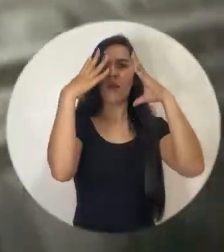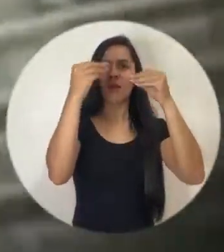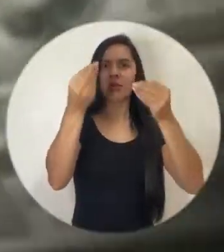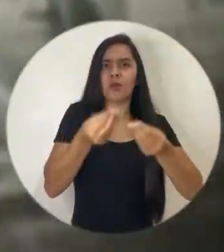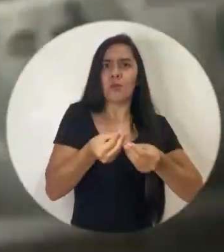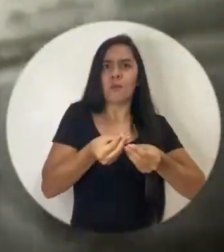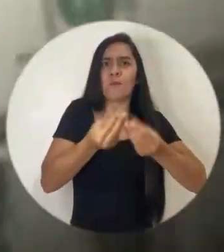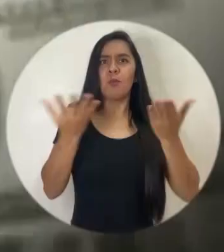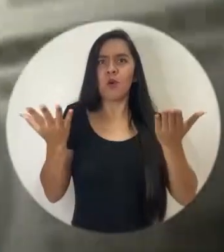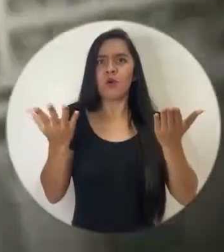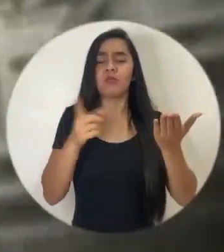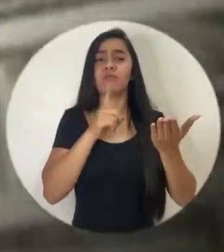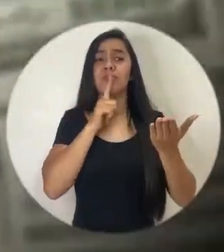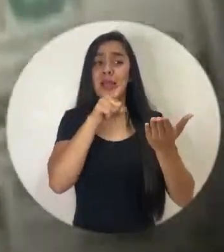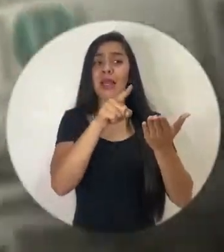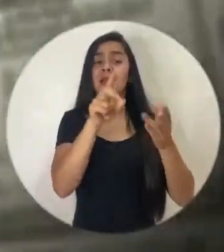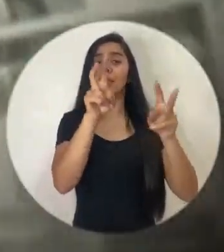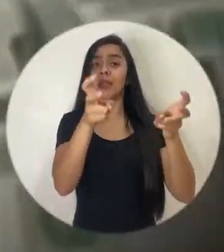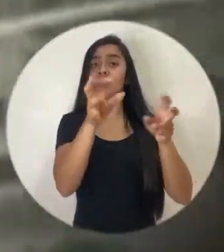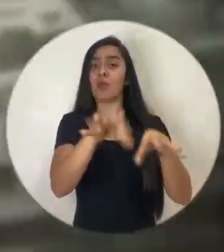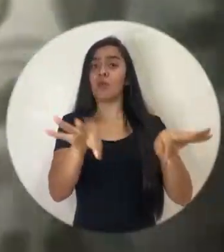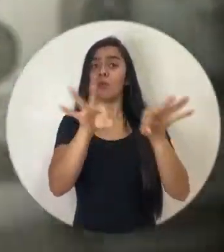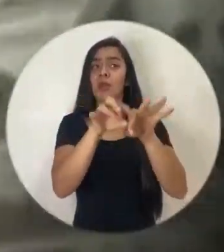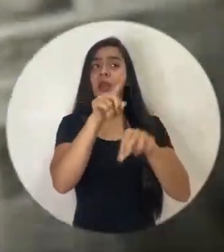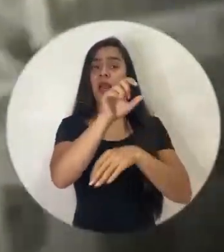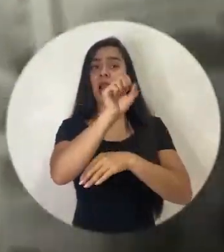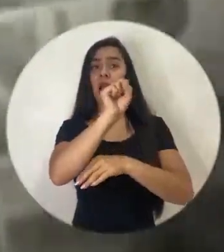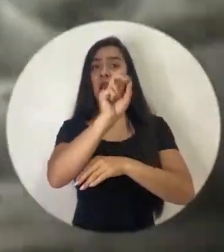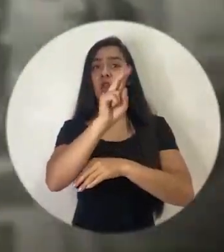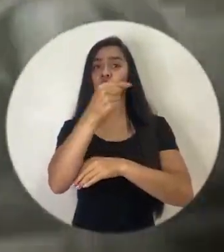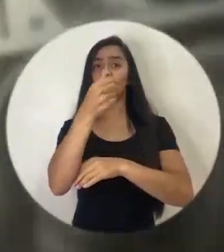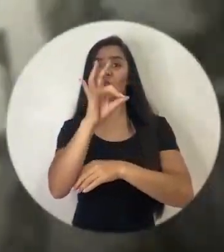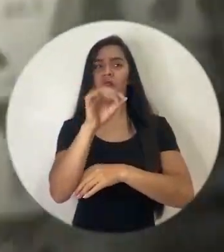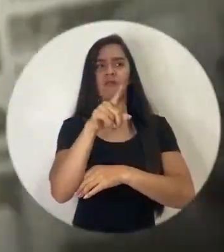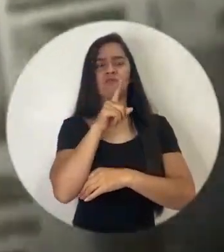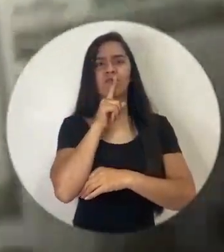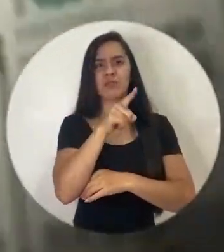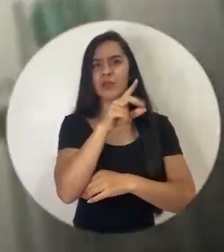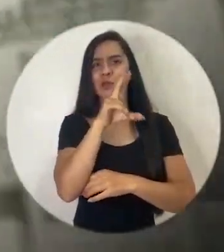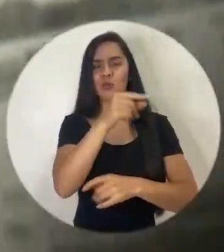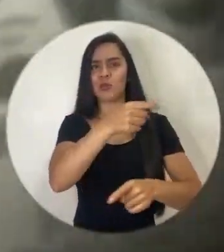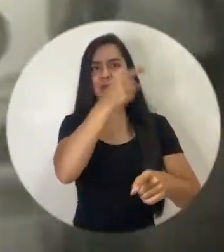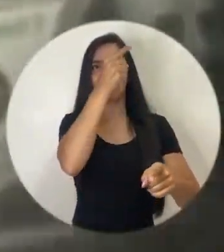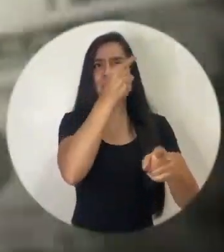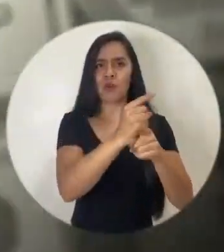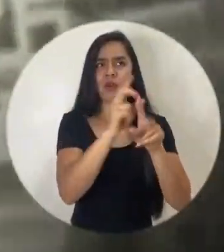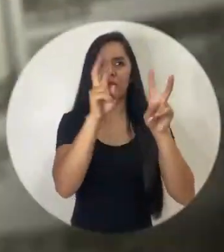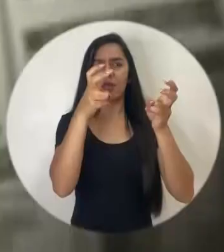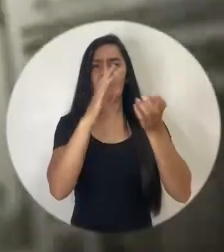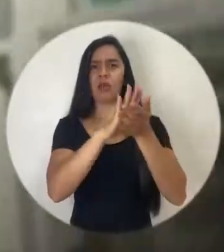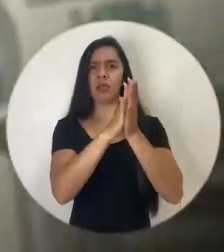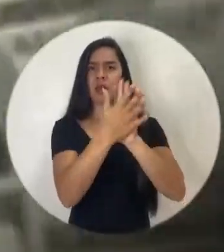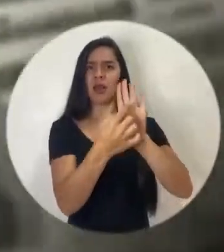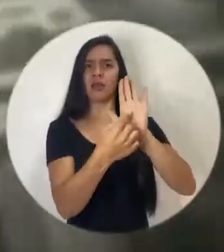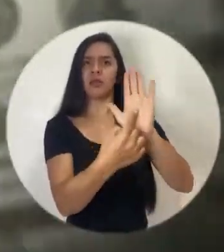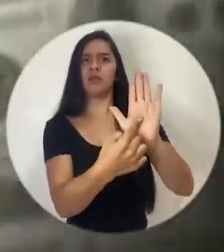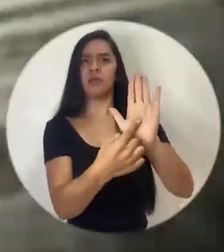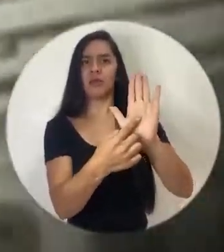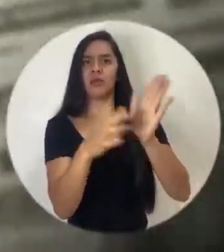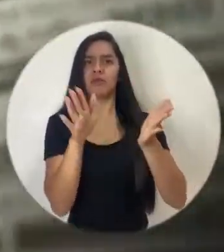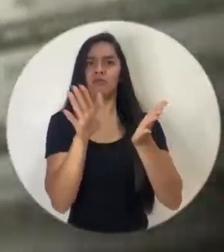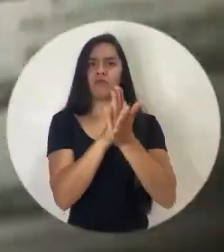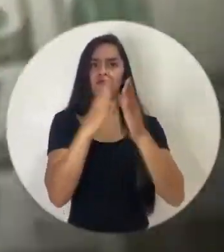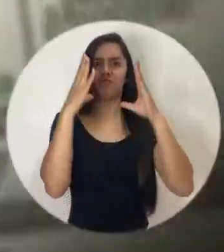tema de verdad preocupante que la superintendencia de entidades financieras sea tan negligente en materia de